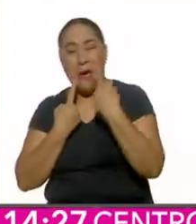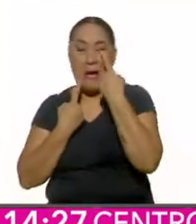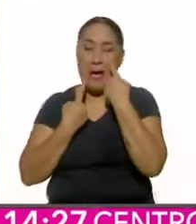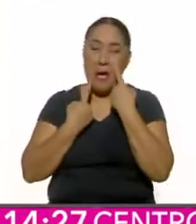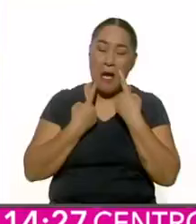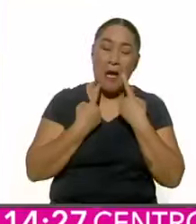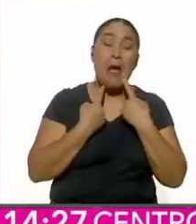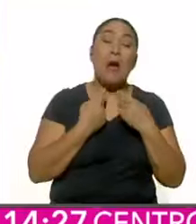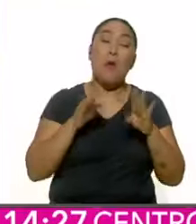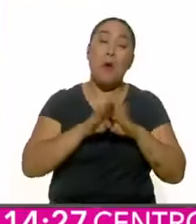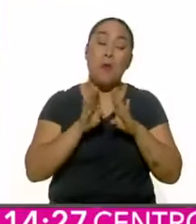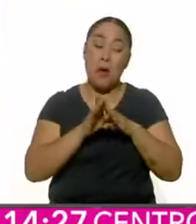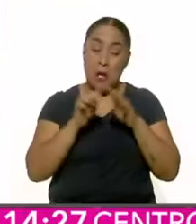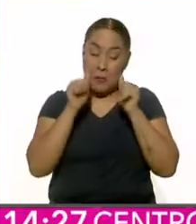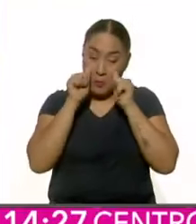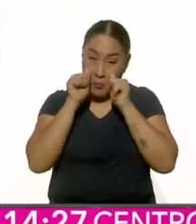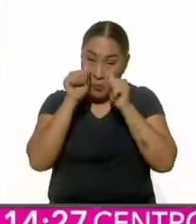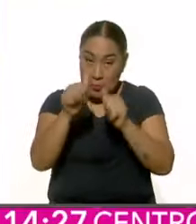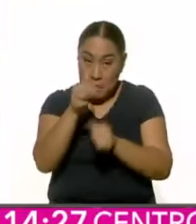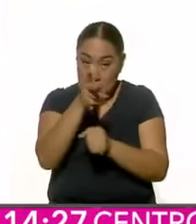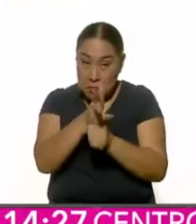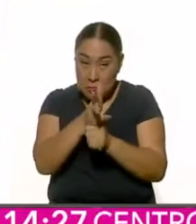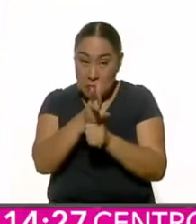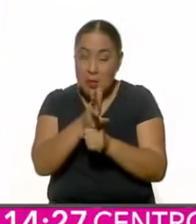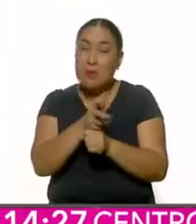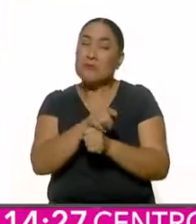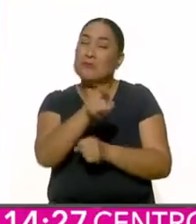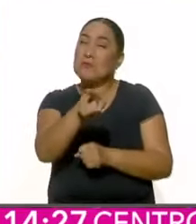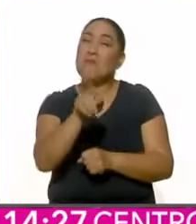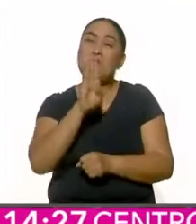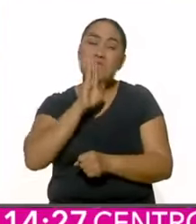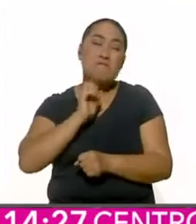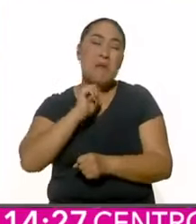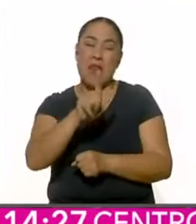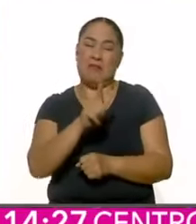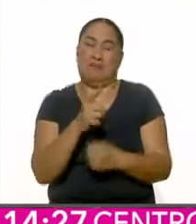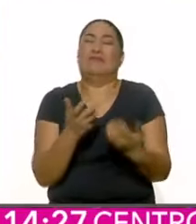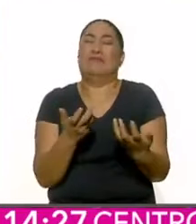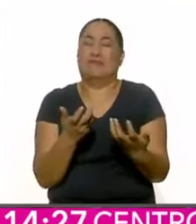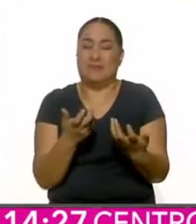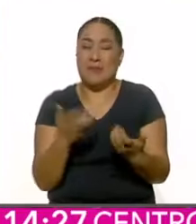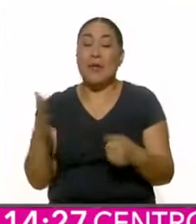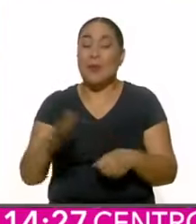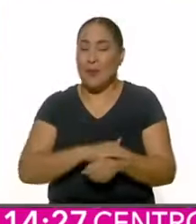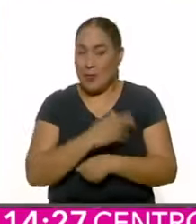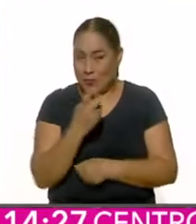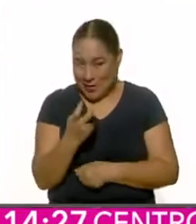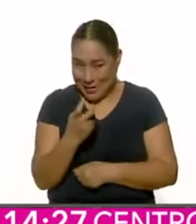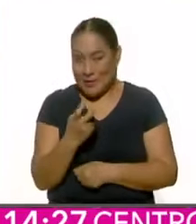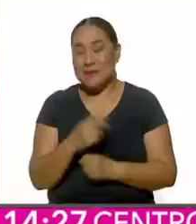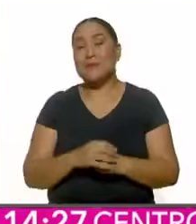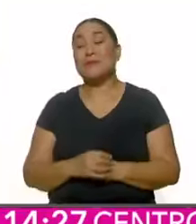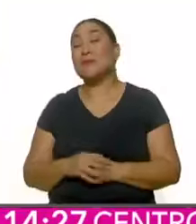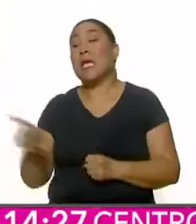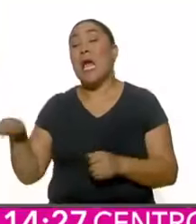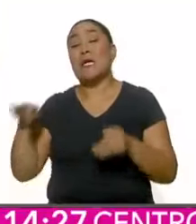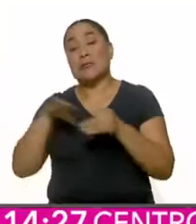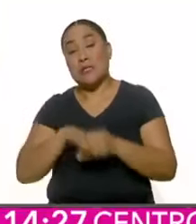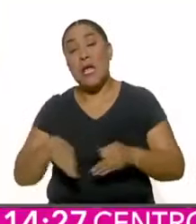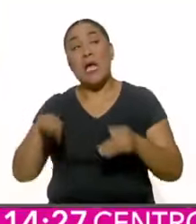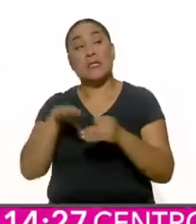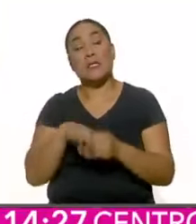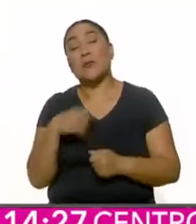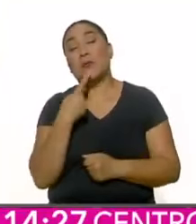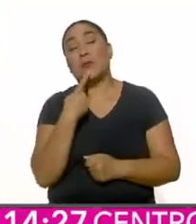mirando fijamente a la cámara, me fallaste. Por eso, la reiterada acusación de